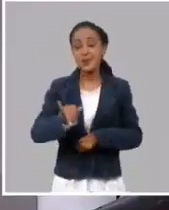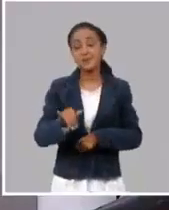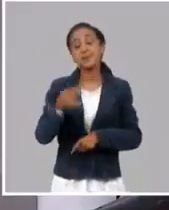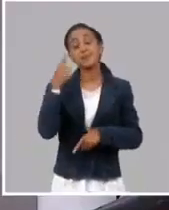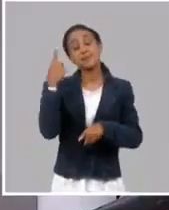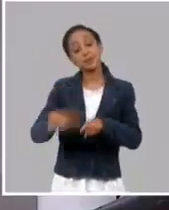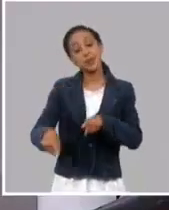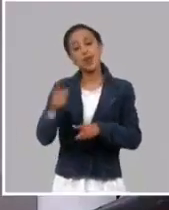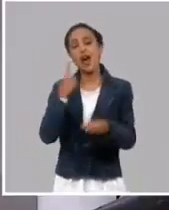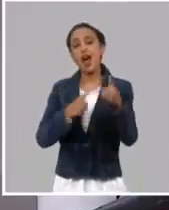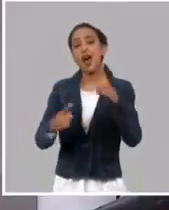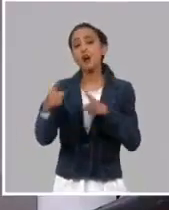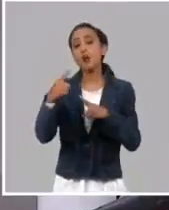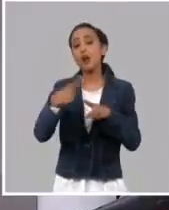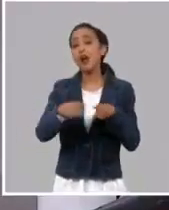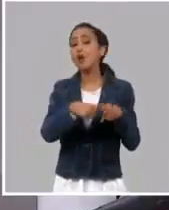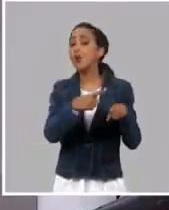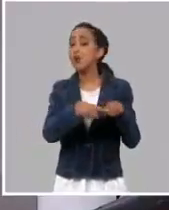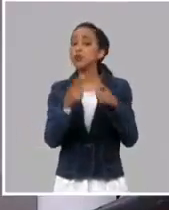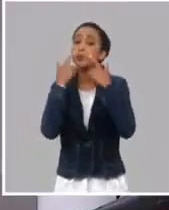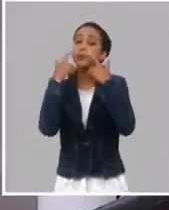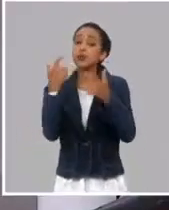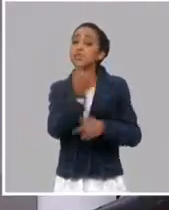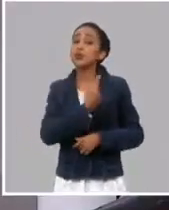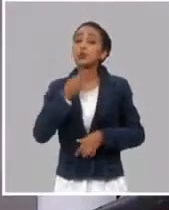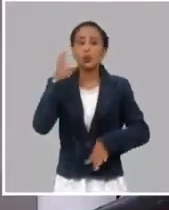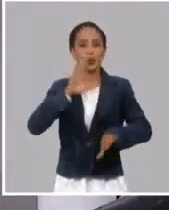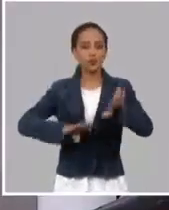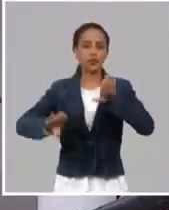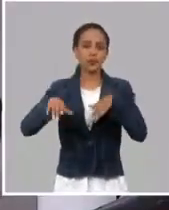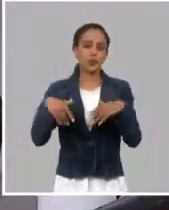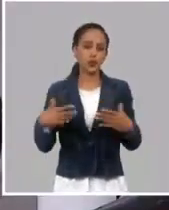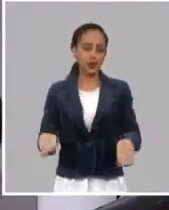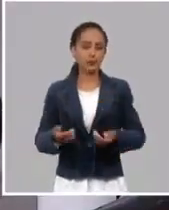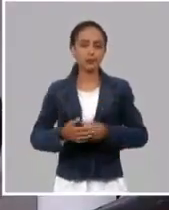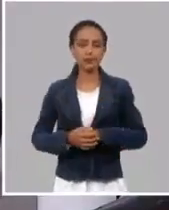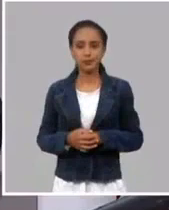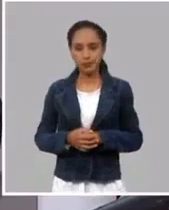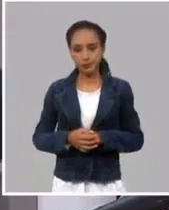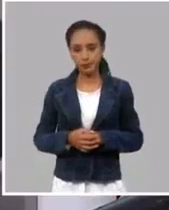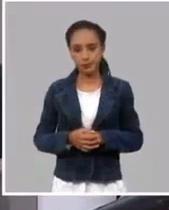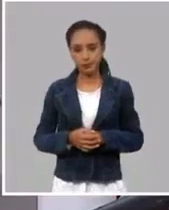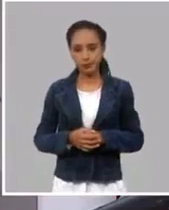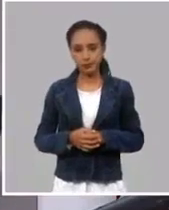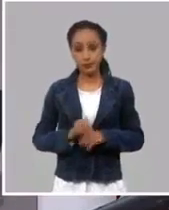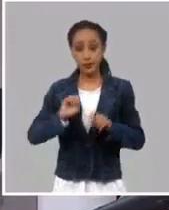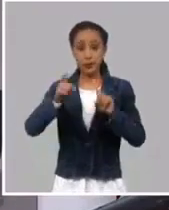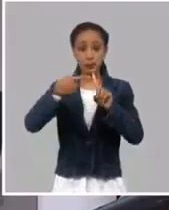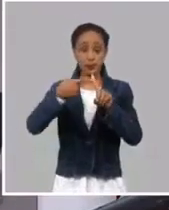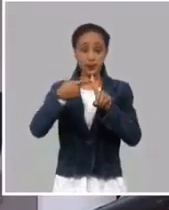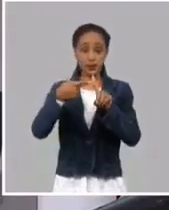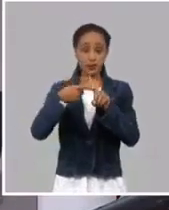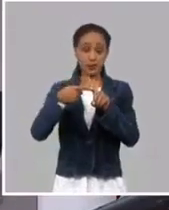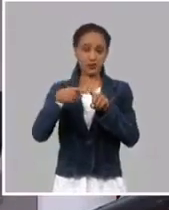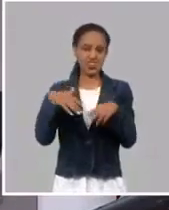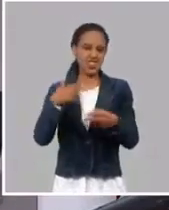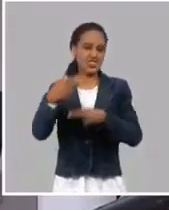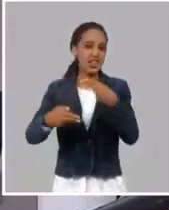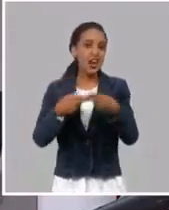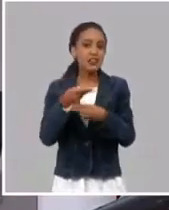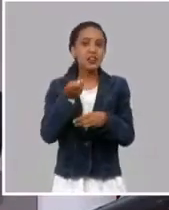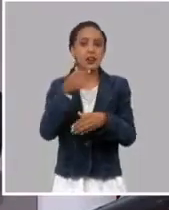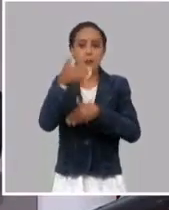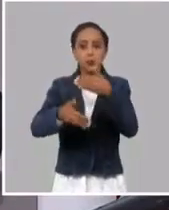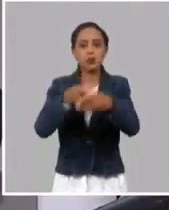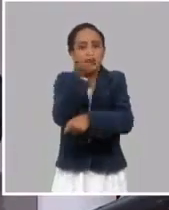Hay conceptos básicos que nosotros defendemos. Uno, lo que hagamos en el proceso de